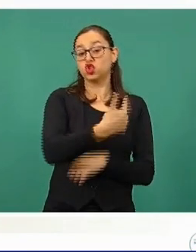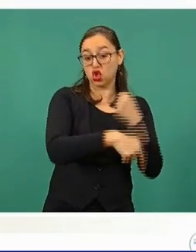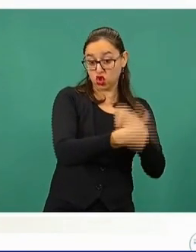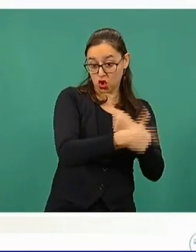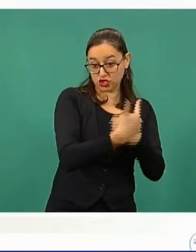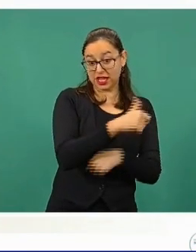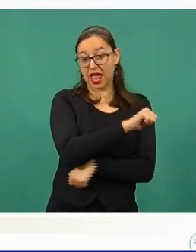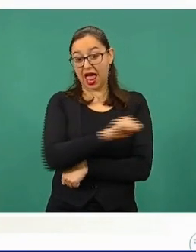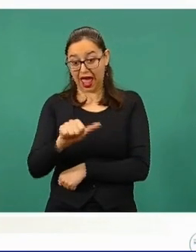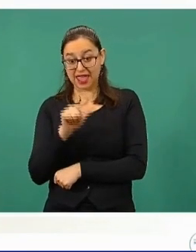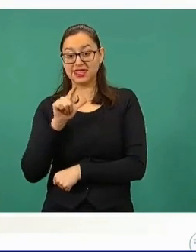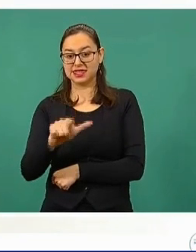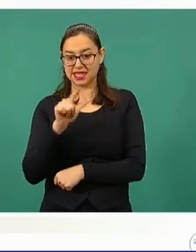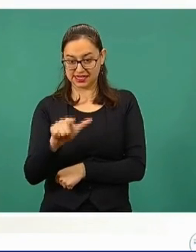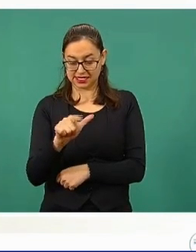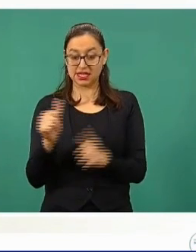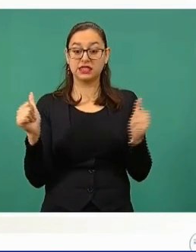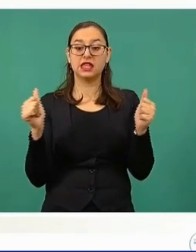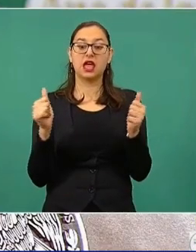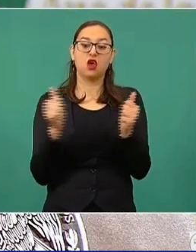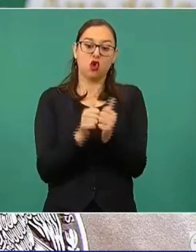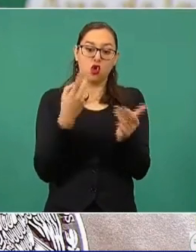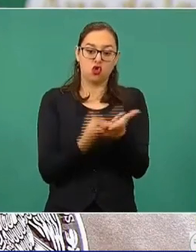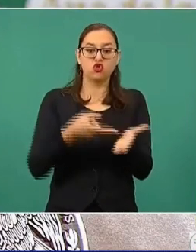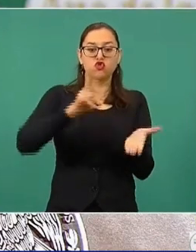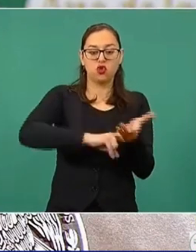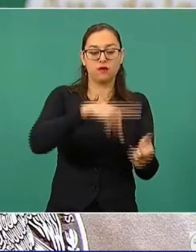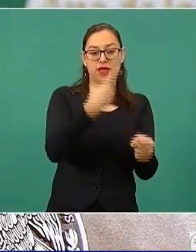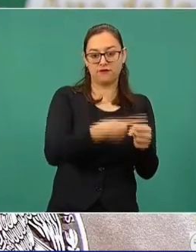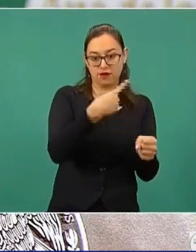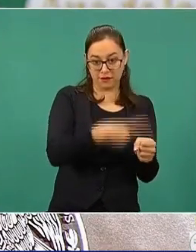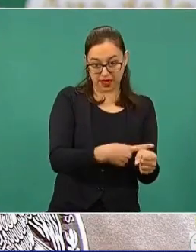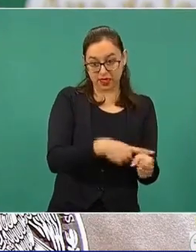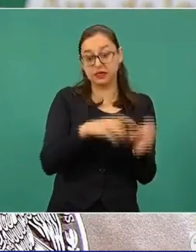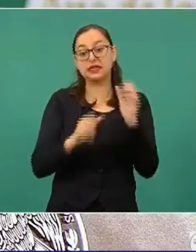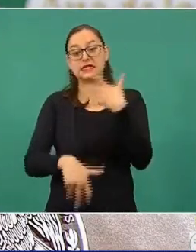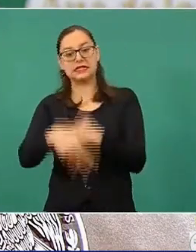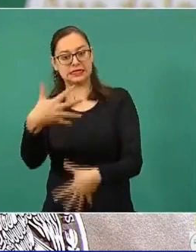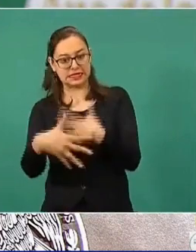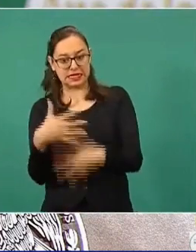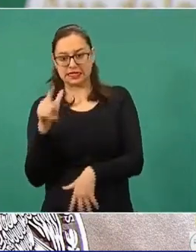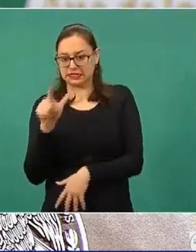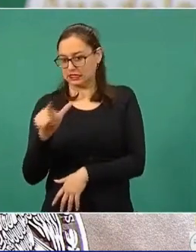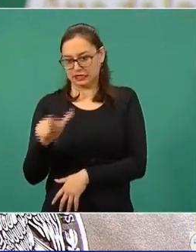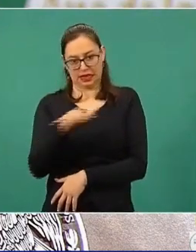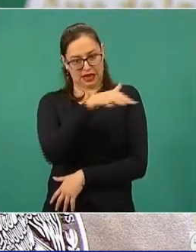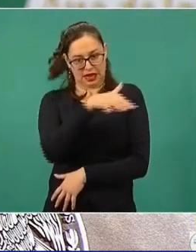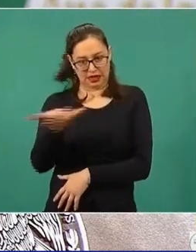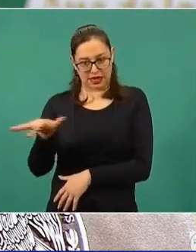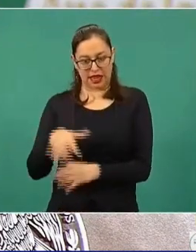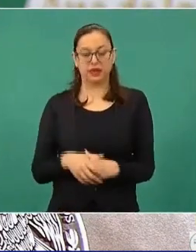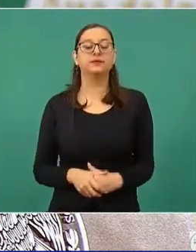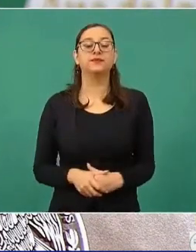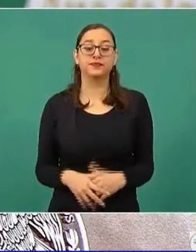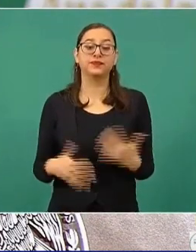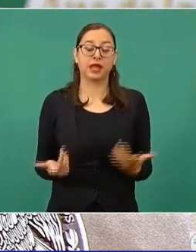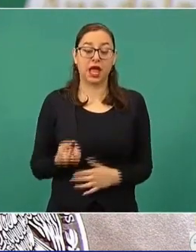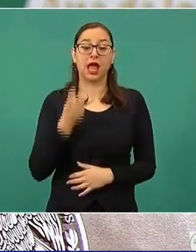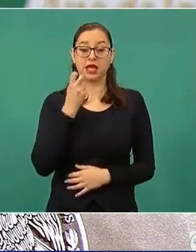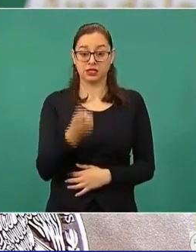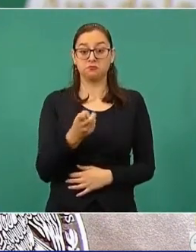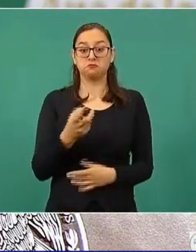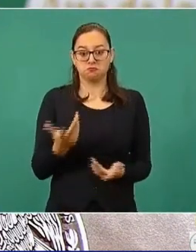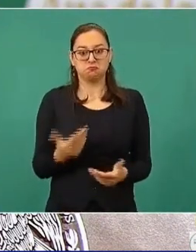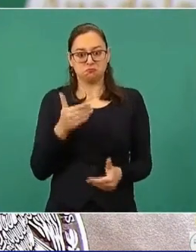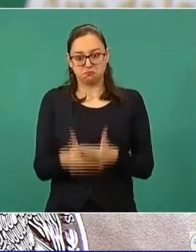de 15 a 17 años. Aquí en algunas entidades federativas hemos tenido muy buen progreso, en especial destaco